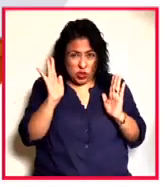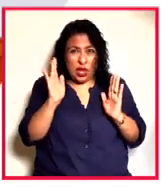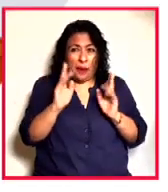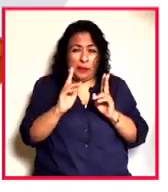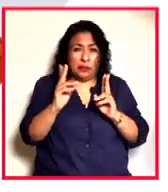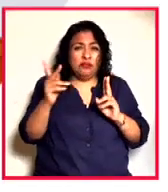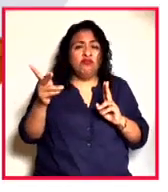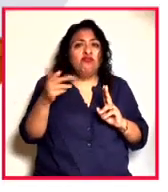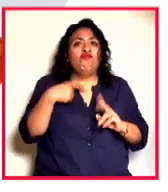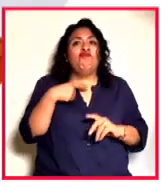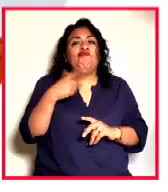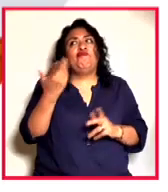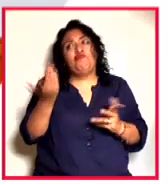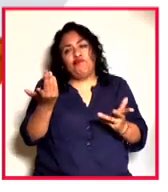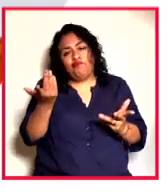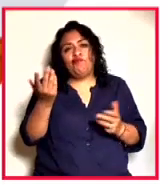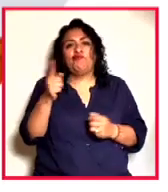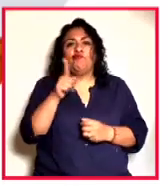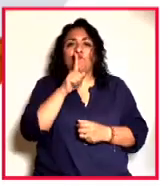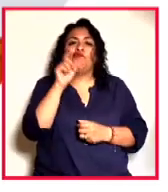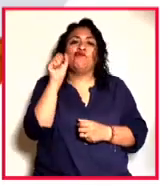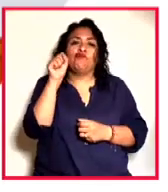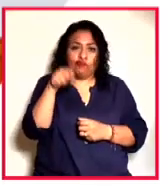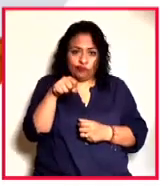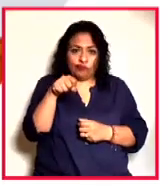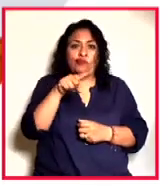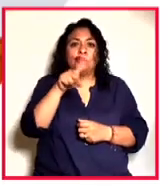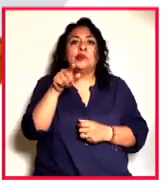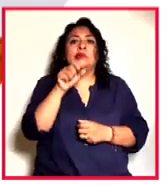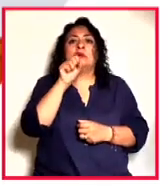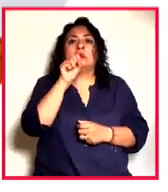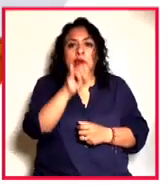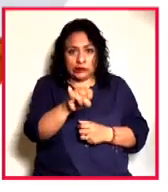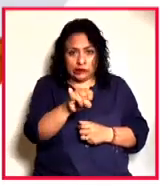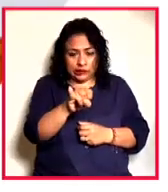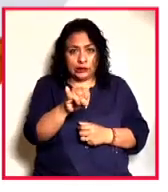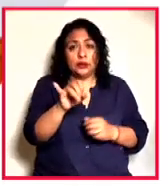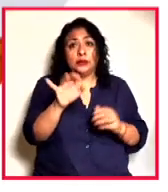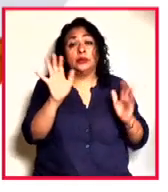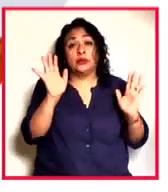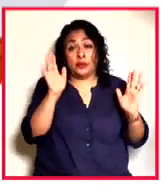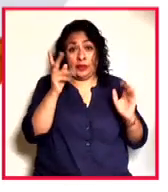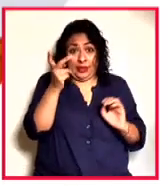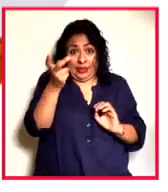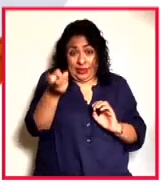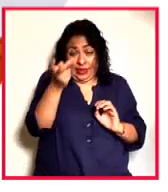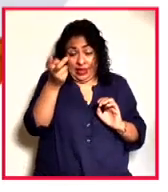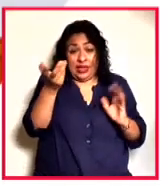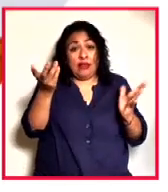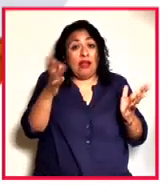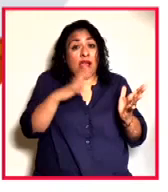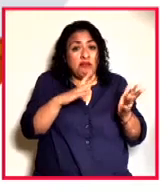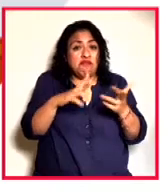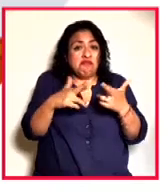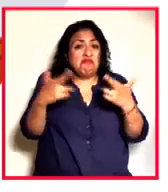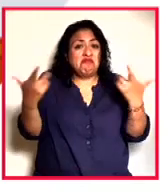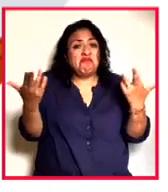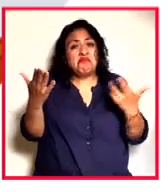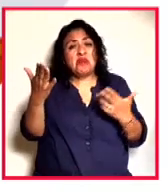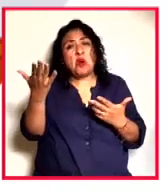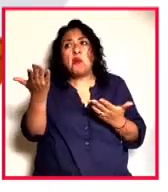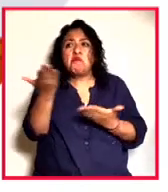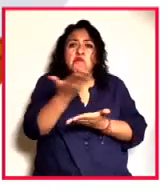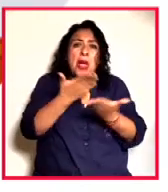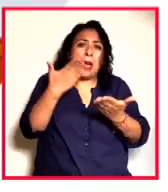asienta con un y luego dice sí. Entonces, aún y con eso, bueno, hay una relación cordial, por